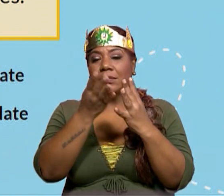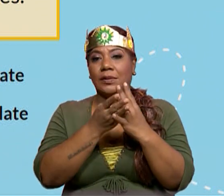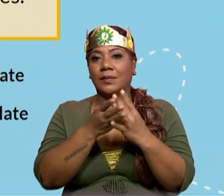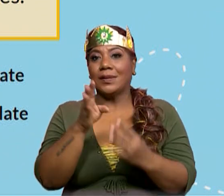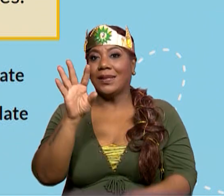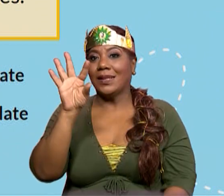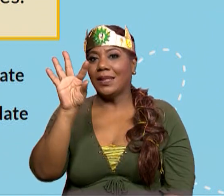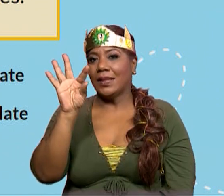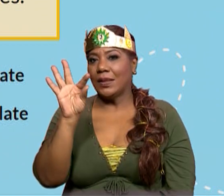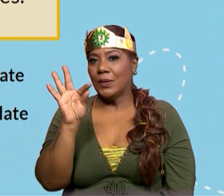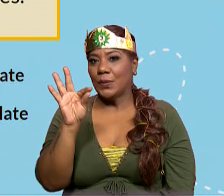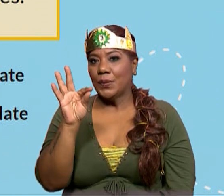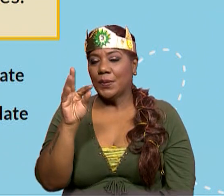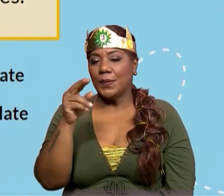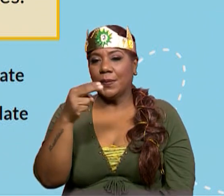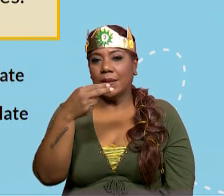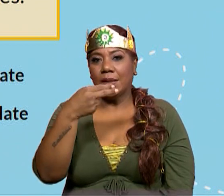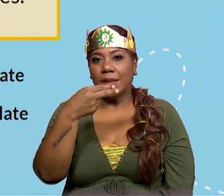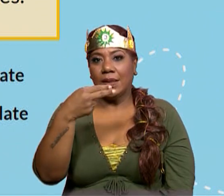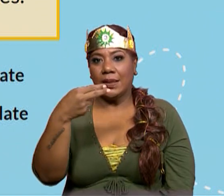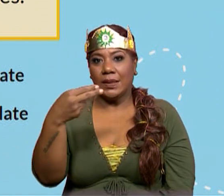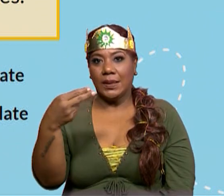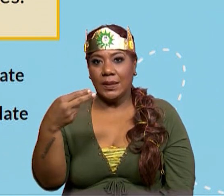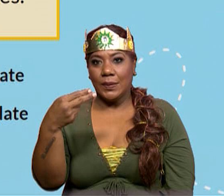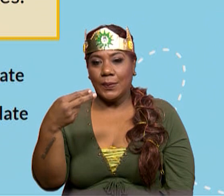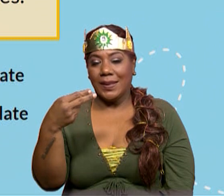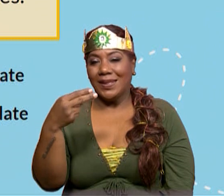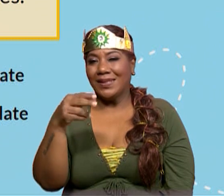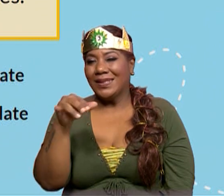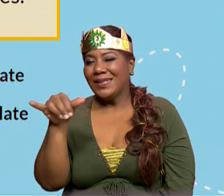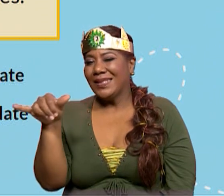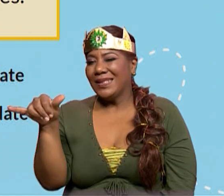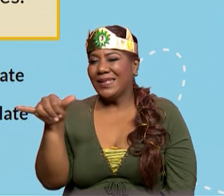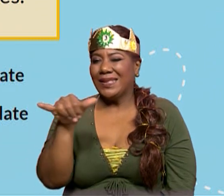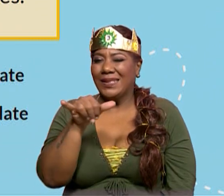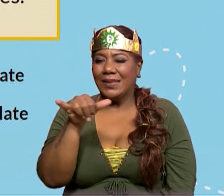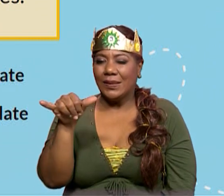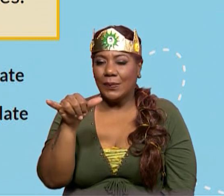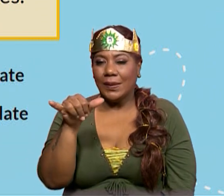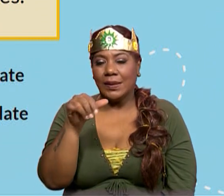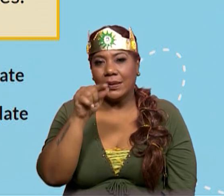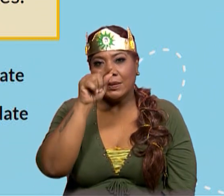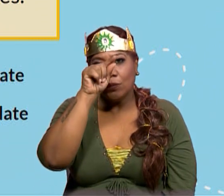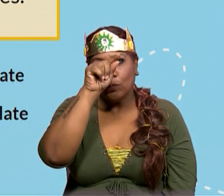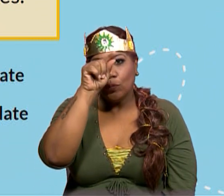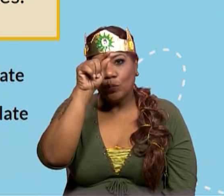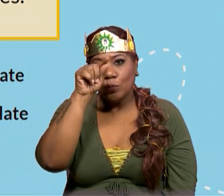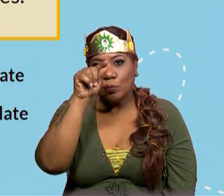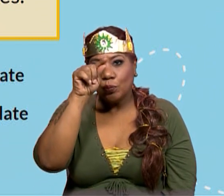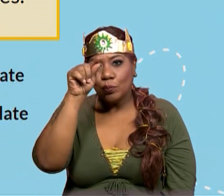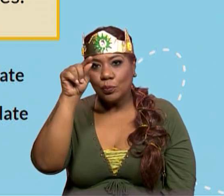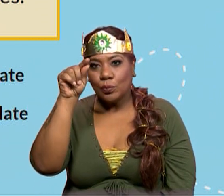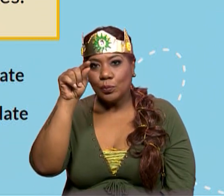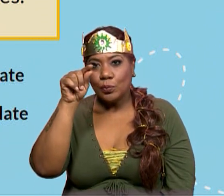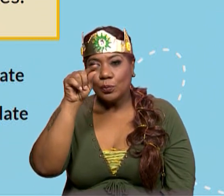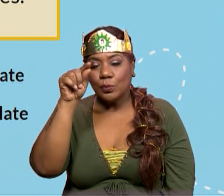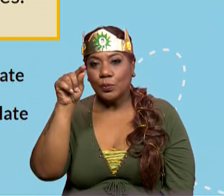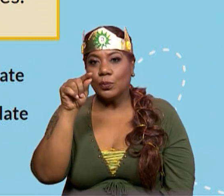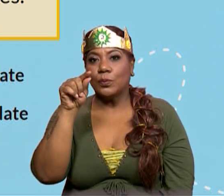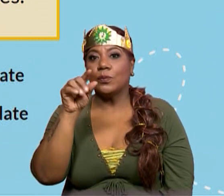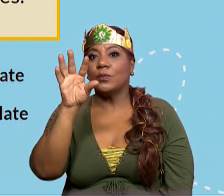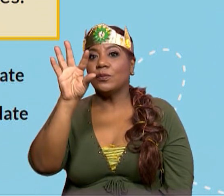iguales. Lo podemos observar en nueve cuadritos del mismo tamaño. Esa fracción la podemos representar como